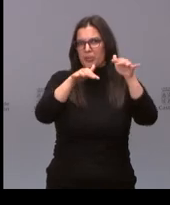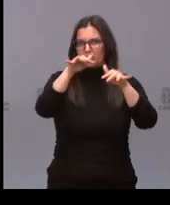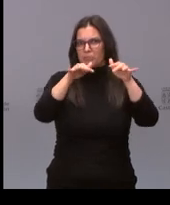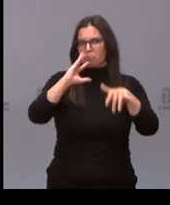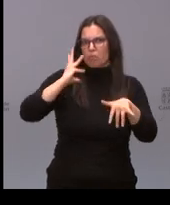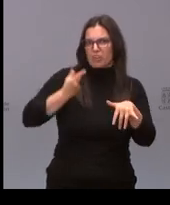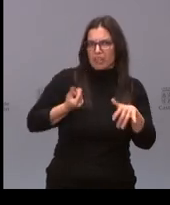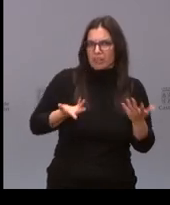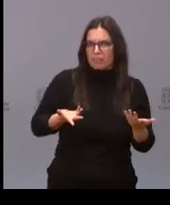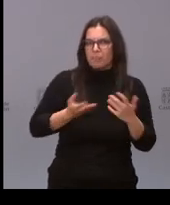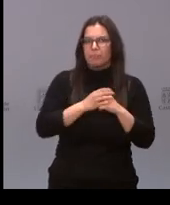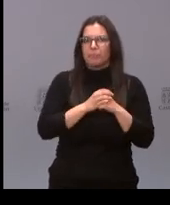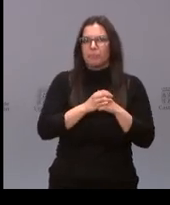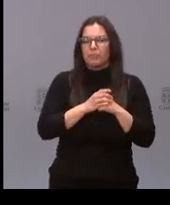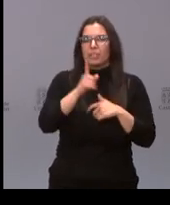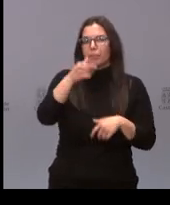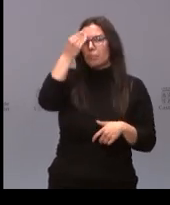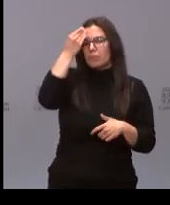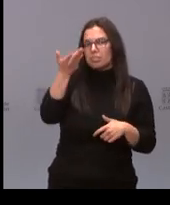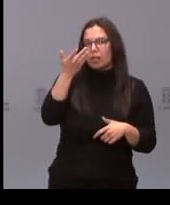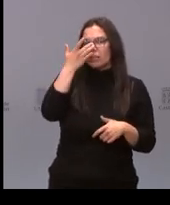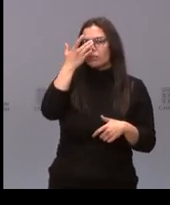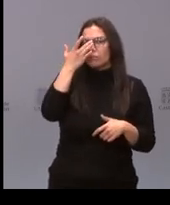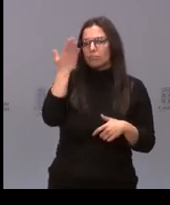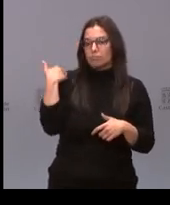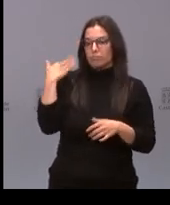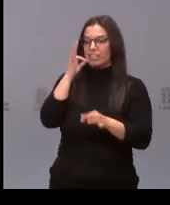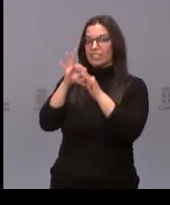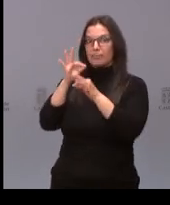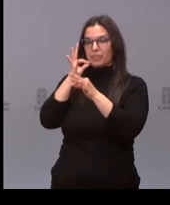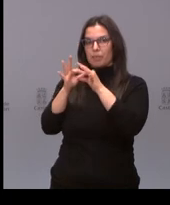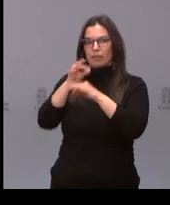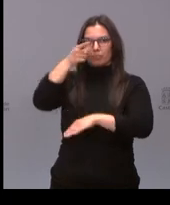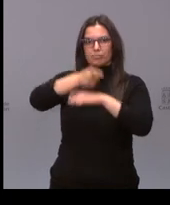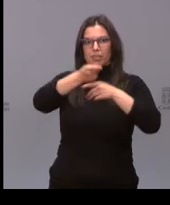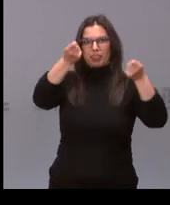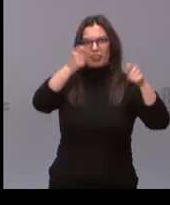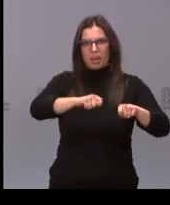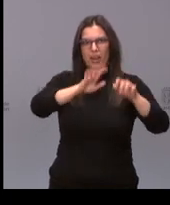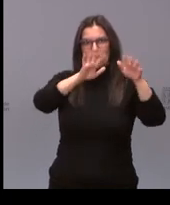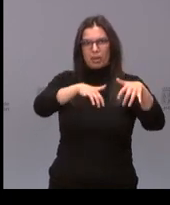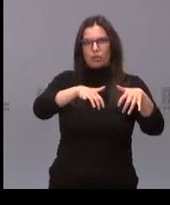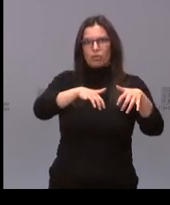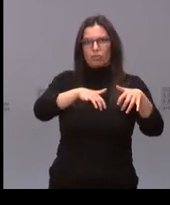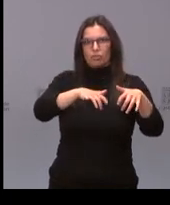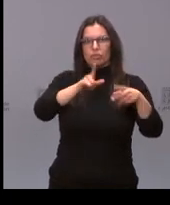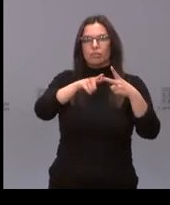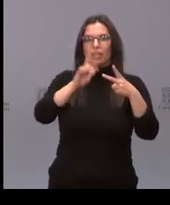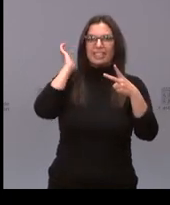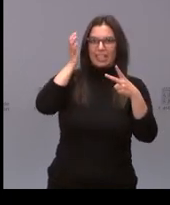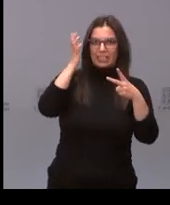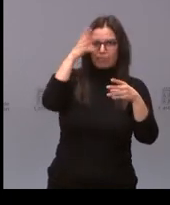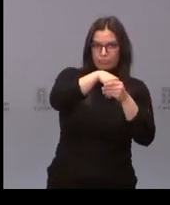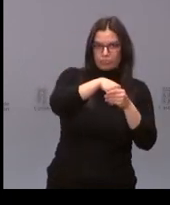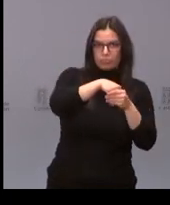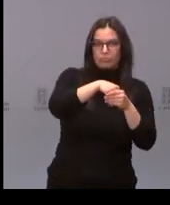Ponferrada y teniendo en cuenta que en el mes de septiembre cuando se decidió cerrar perimetralmente León se cerró San Andrés. San Andrés